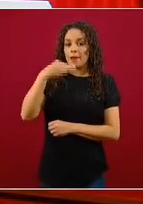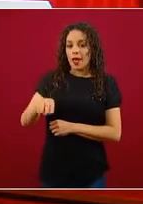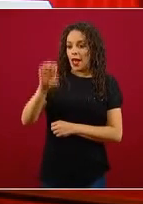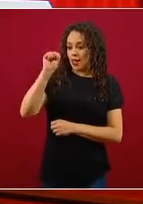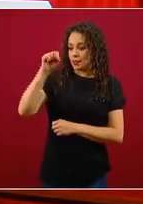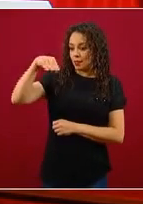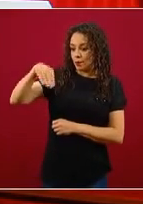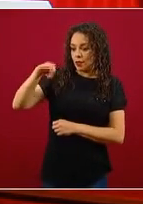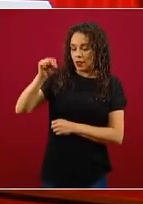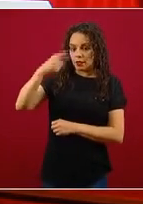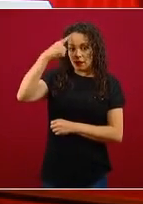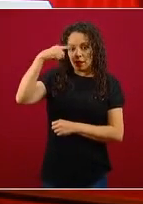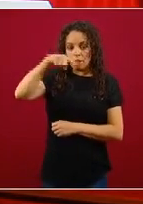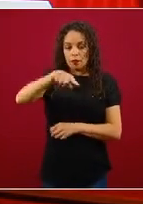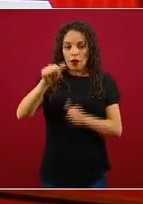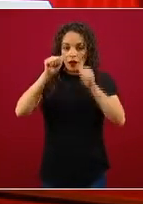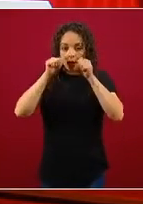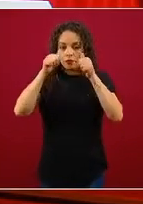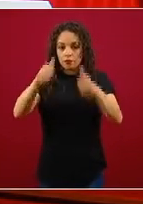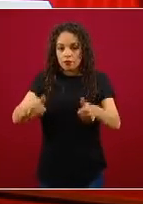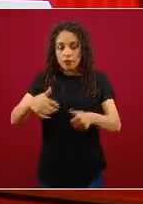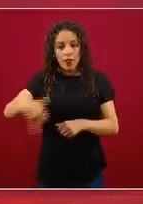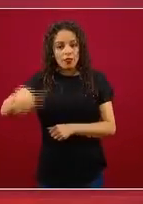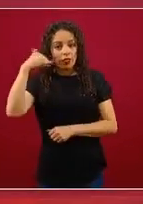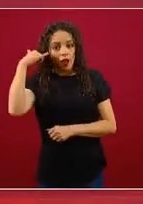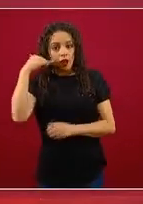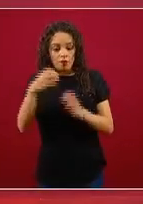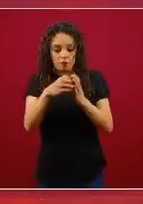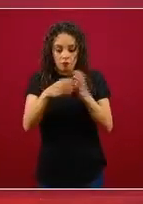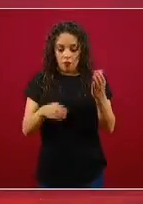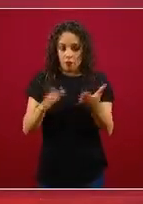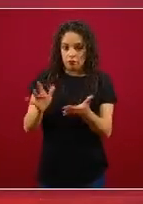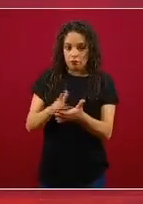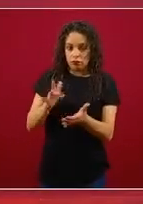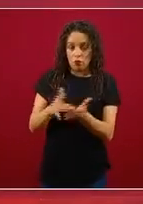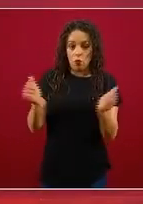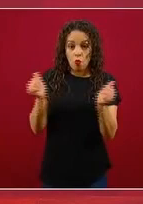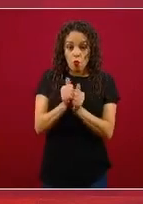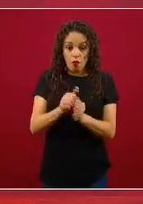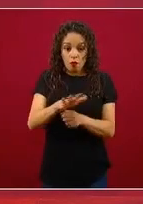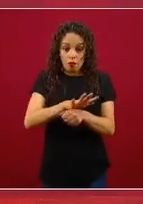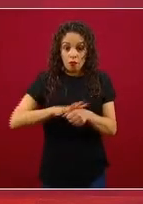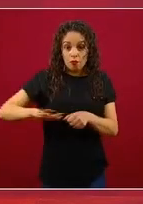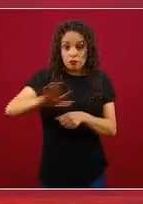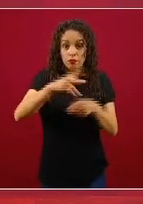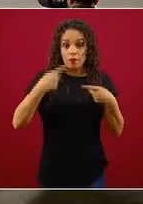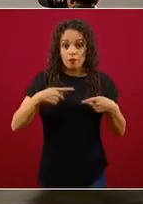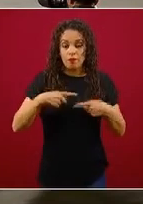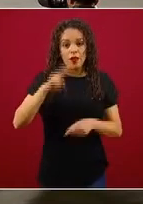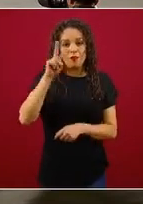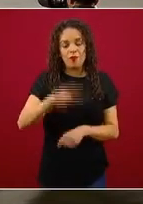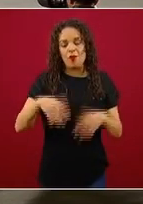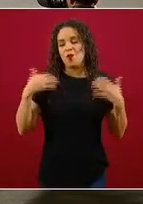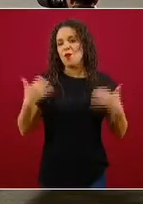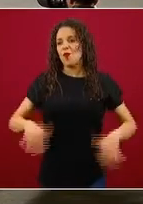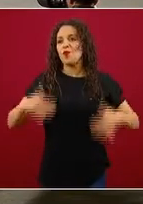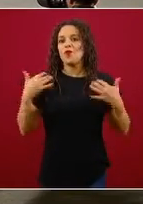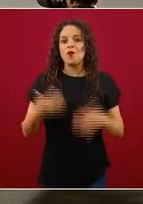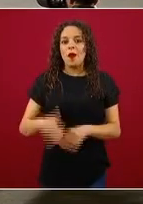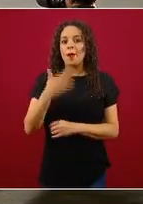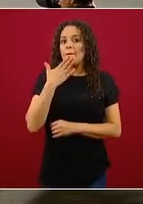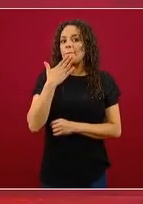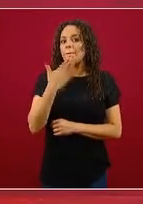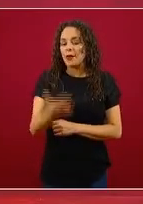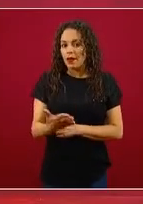asesoría telefónica para hacer un triage en la comunidad es verdaderamente virtuoso. Entonces,